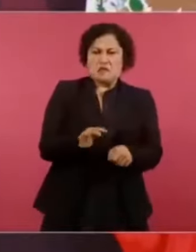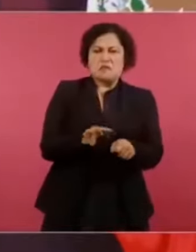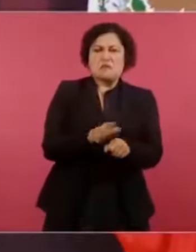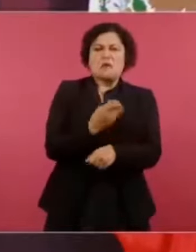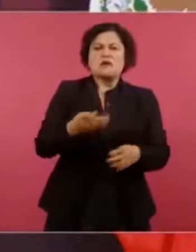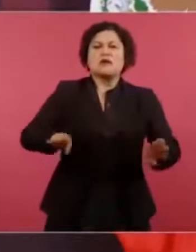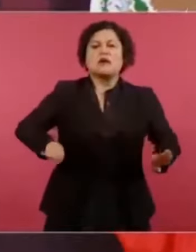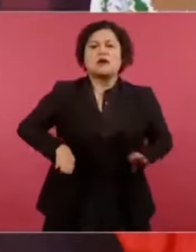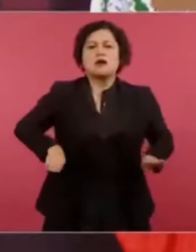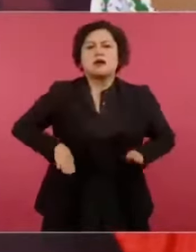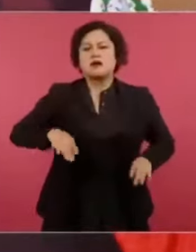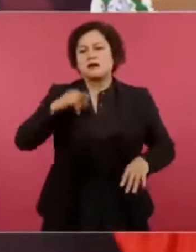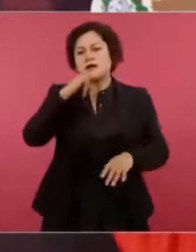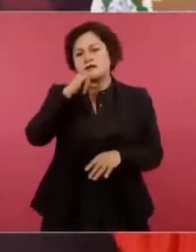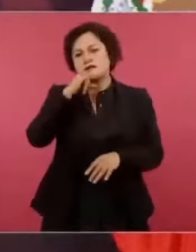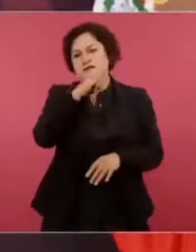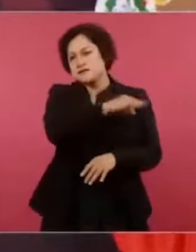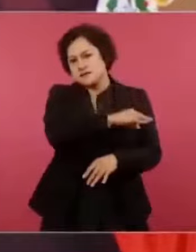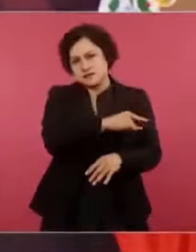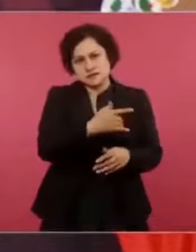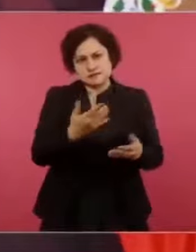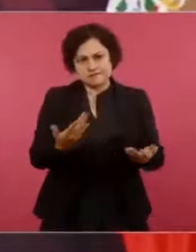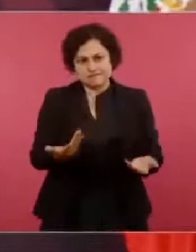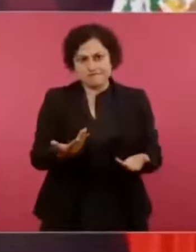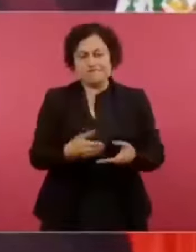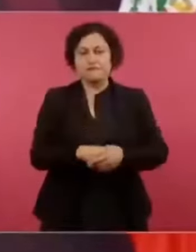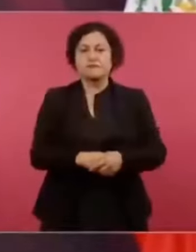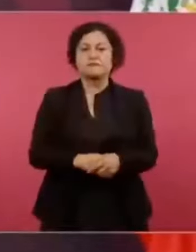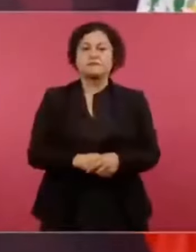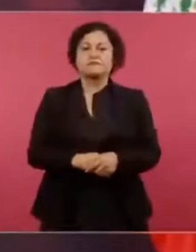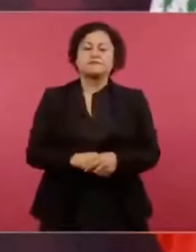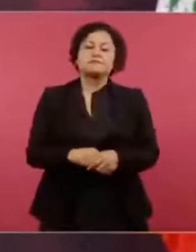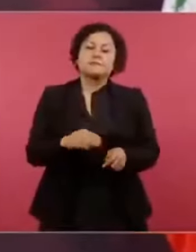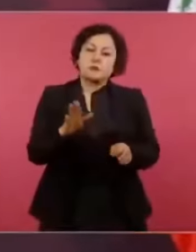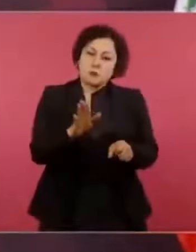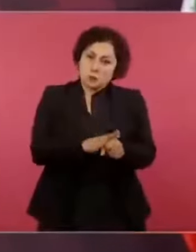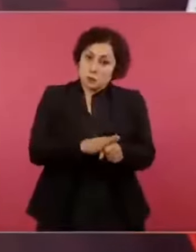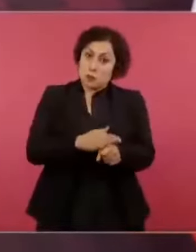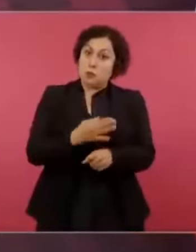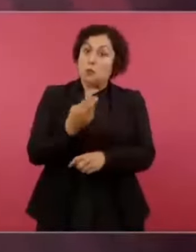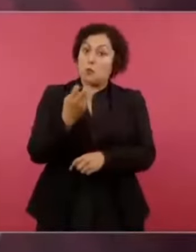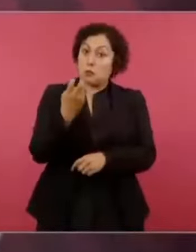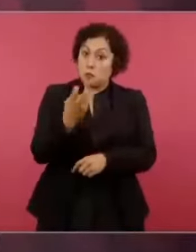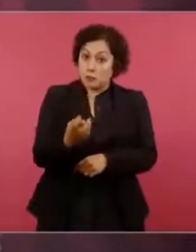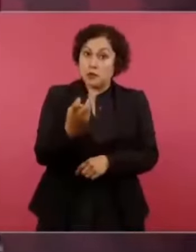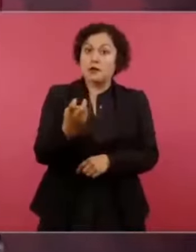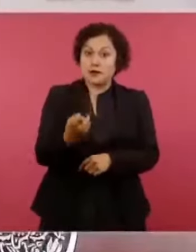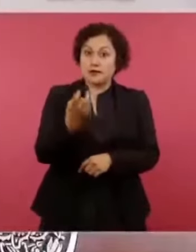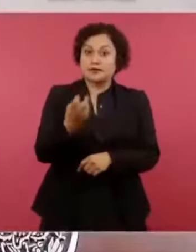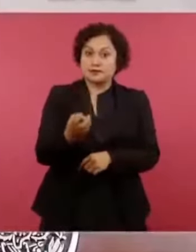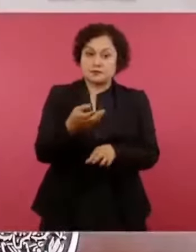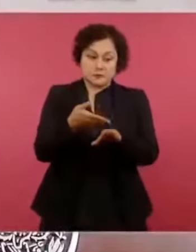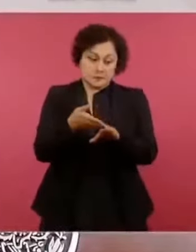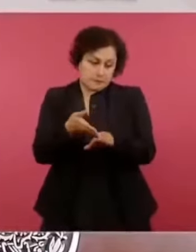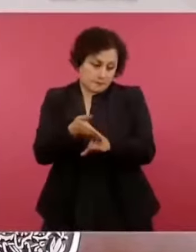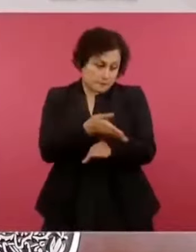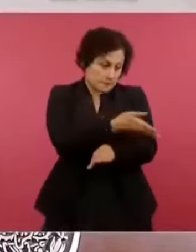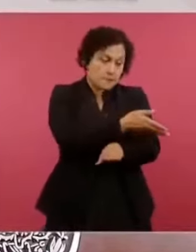Por algo no hay que dejar de estudiar el porfiriato,